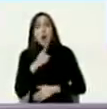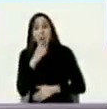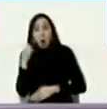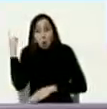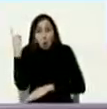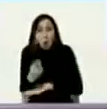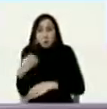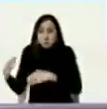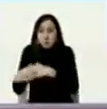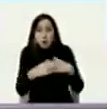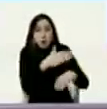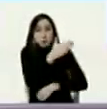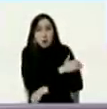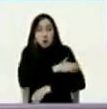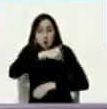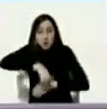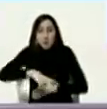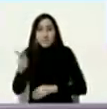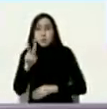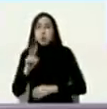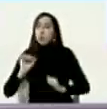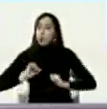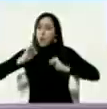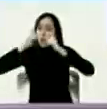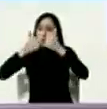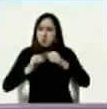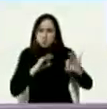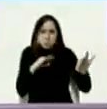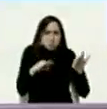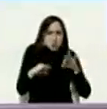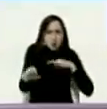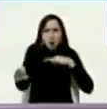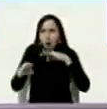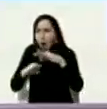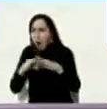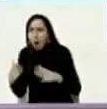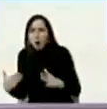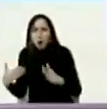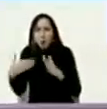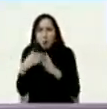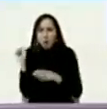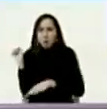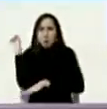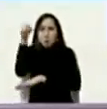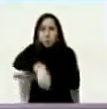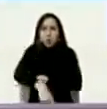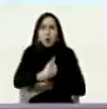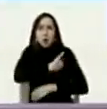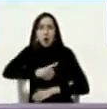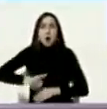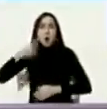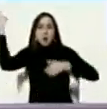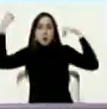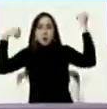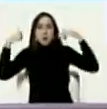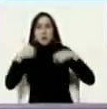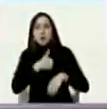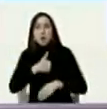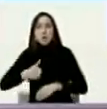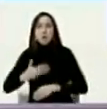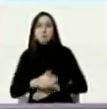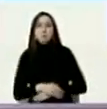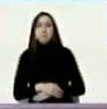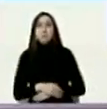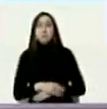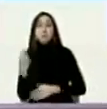oposición y a la derecha venezolana de iniciar sus preparativos para derrocar a Hugo Chávez eso originó el